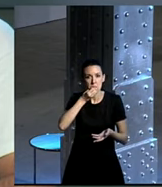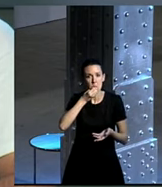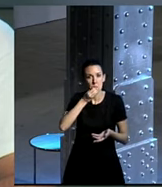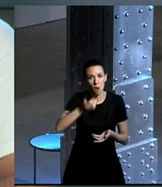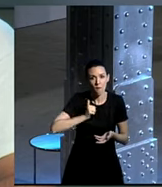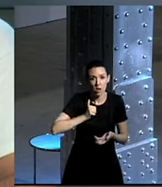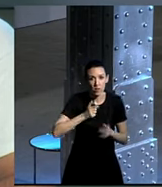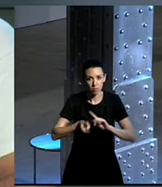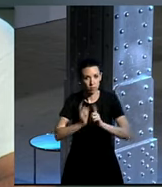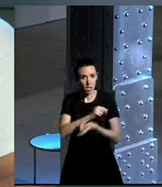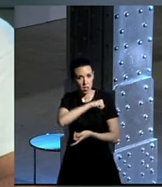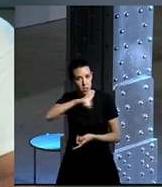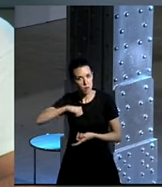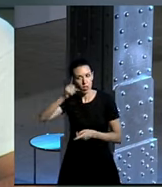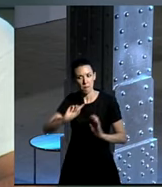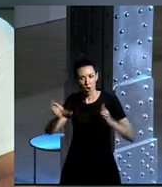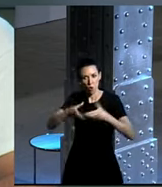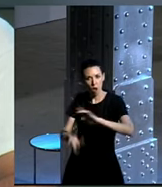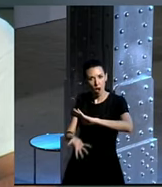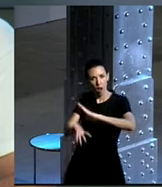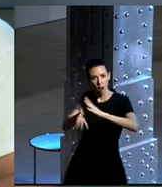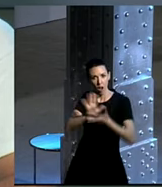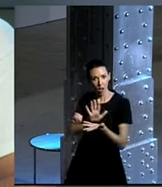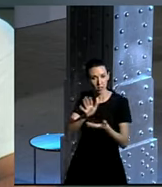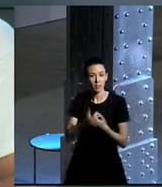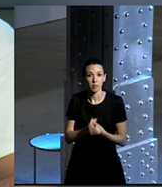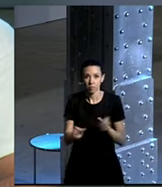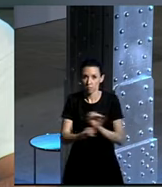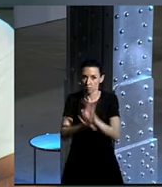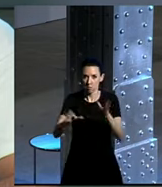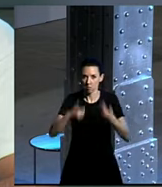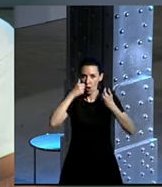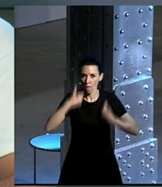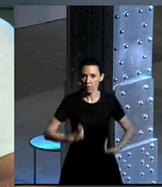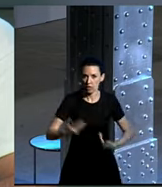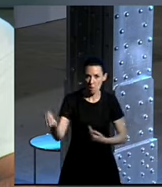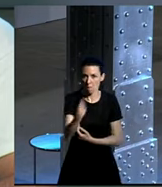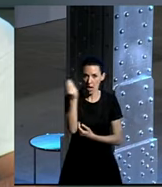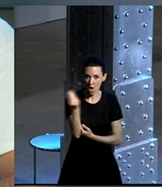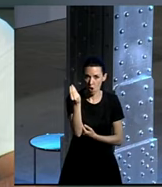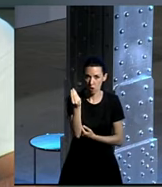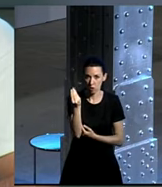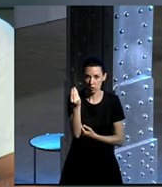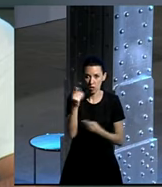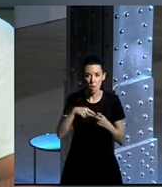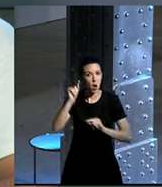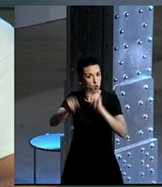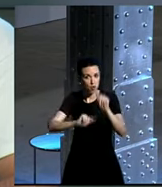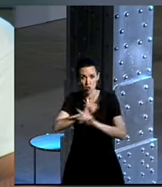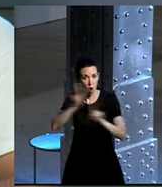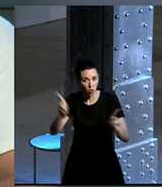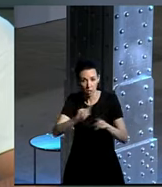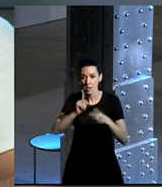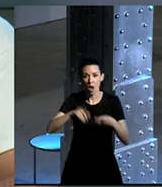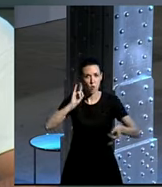individual a la transformación colectiva. El obvio es que estás en mejor estado de forma física, que no contaminas, que no haces